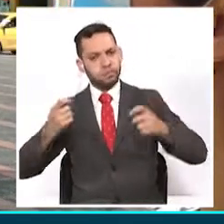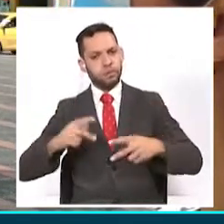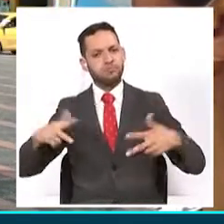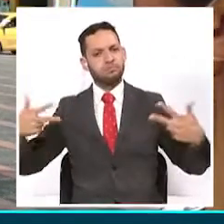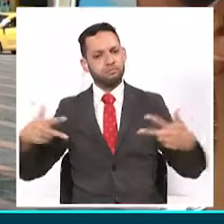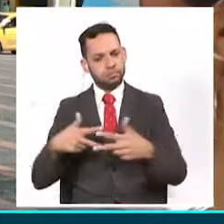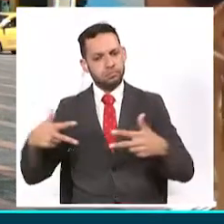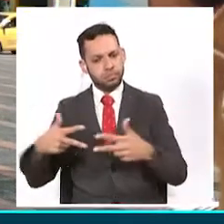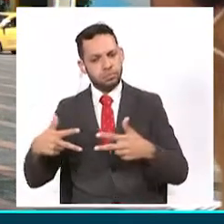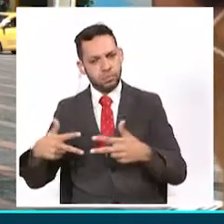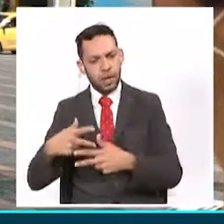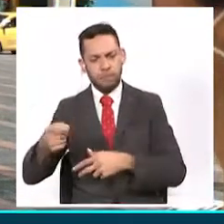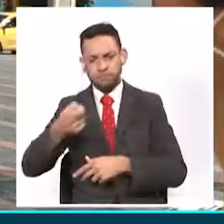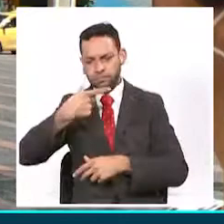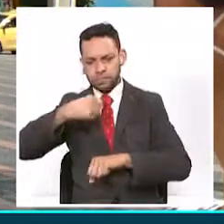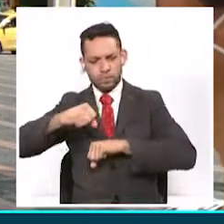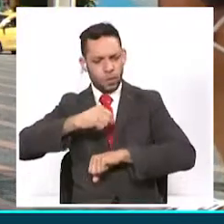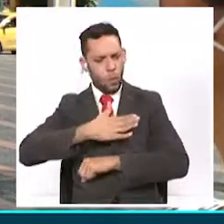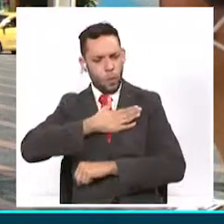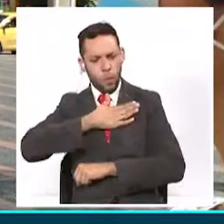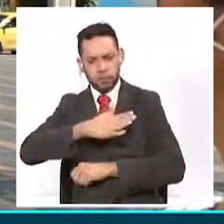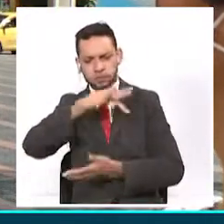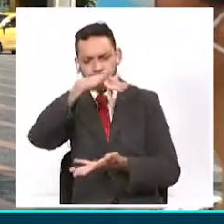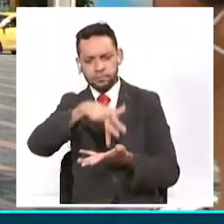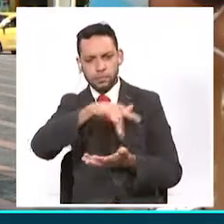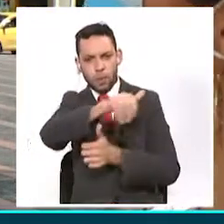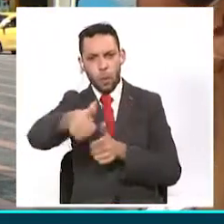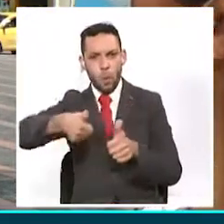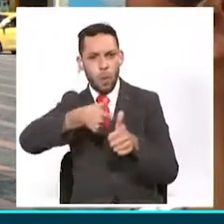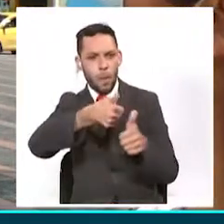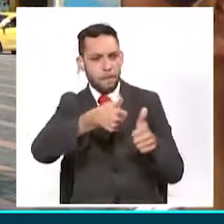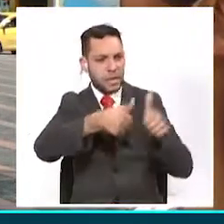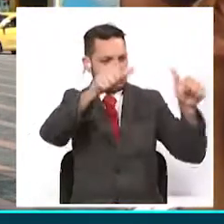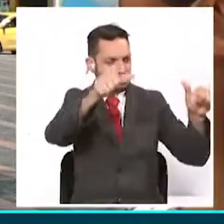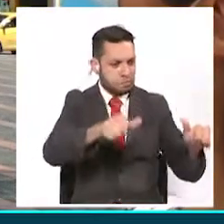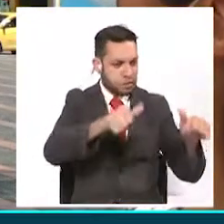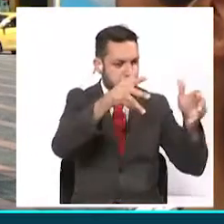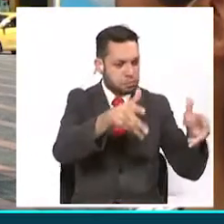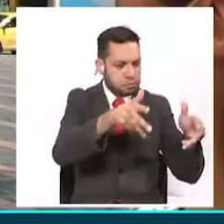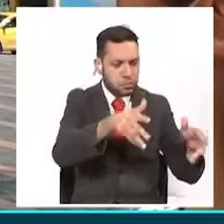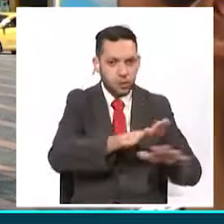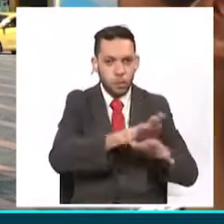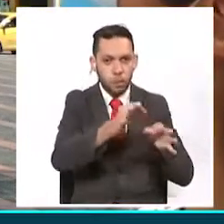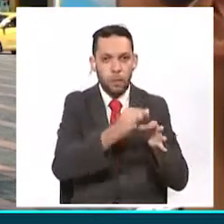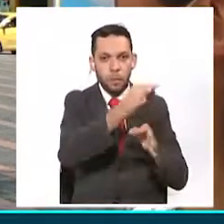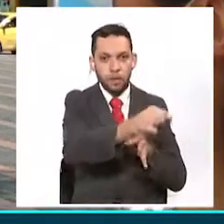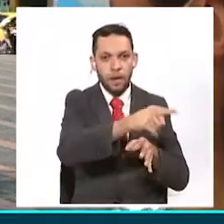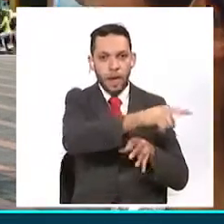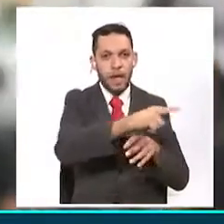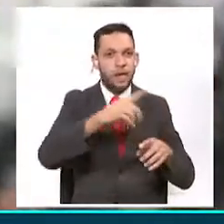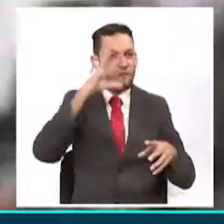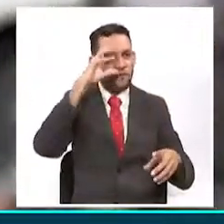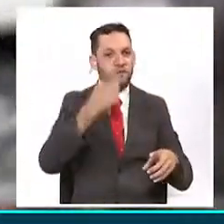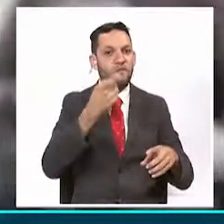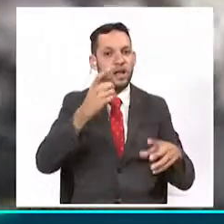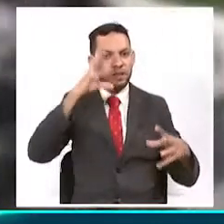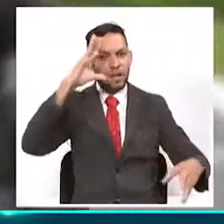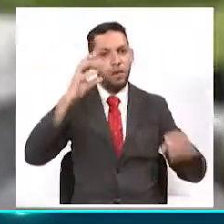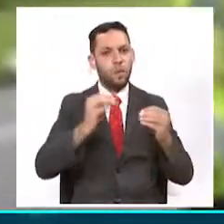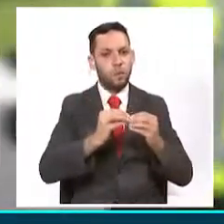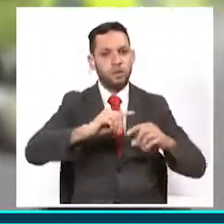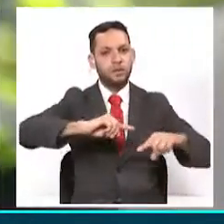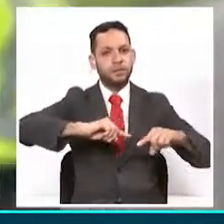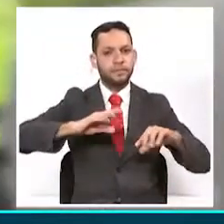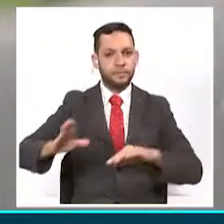como les digo, prestos a acompañarlos en actividades preventivas en estos municipios, con los cuales no contamos con convenios. Se espera que los